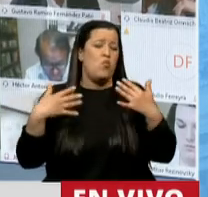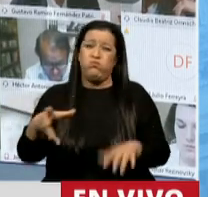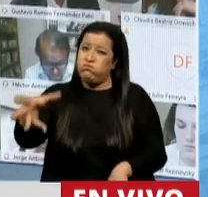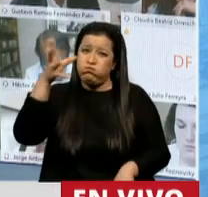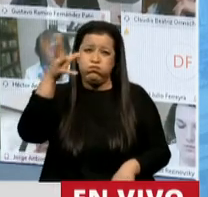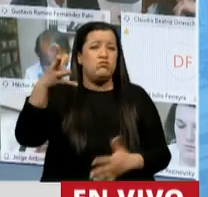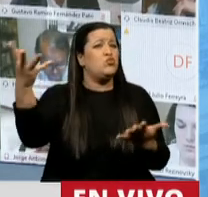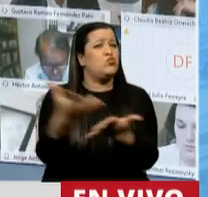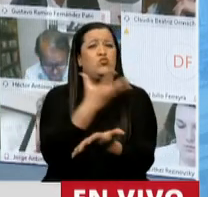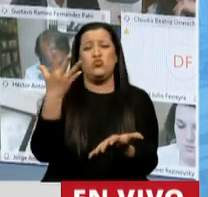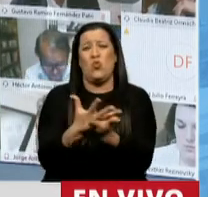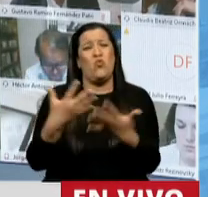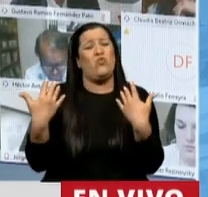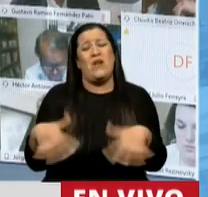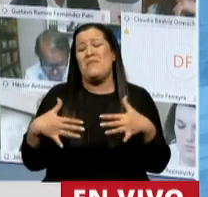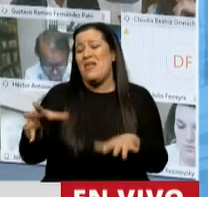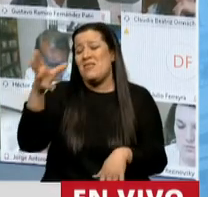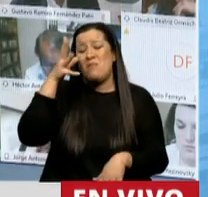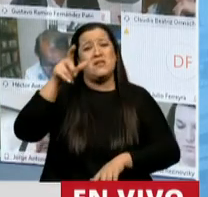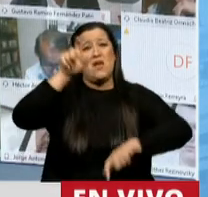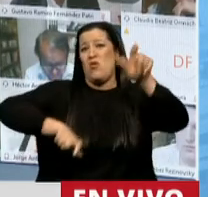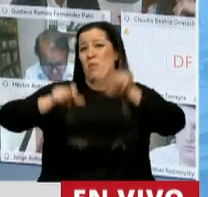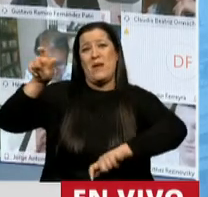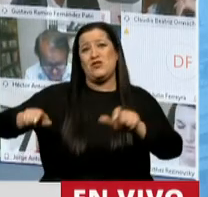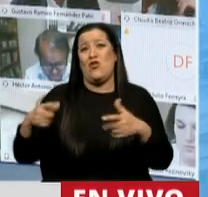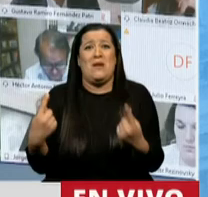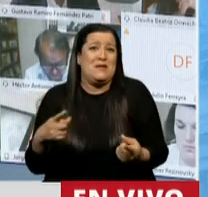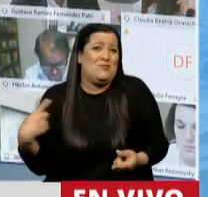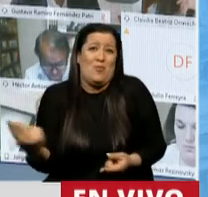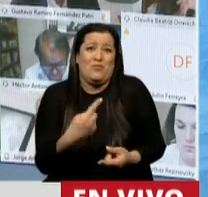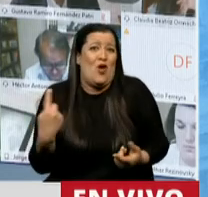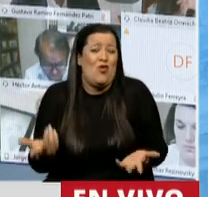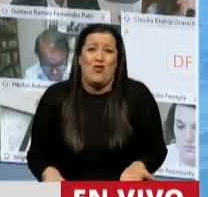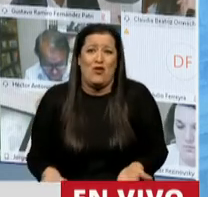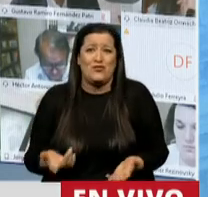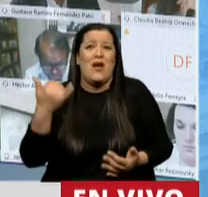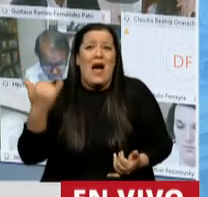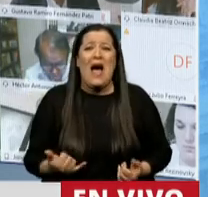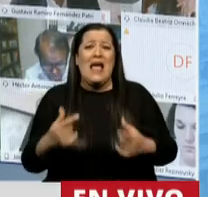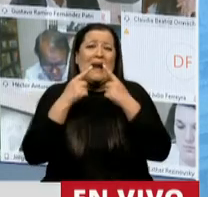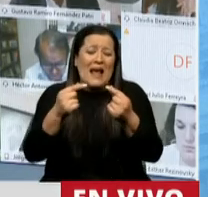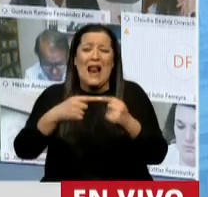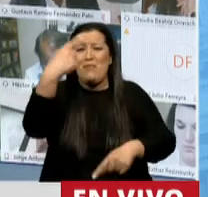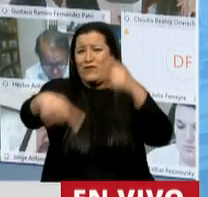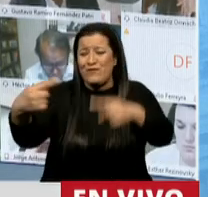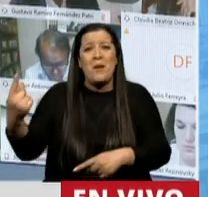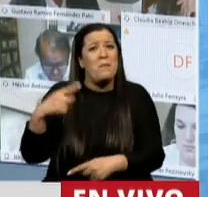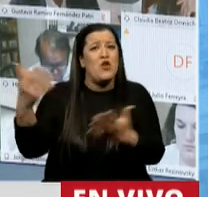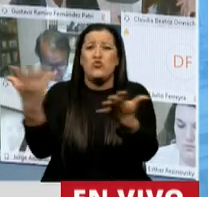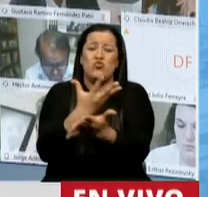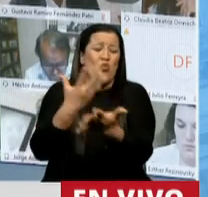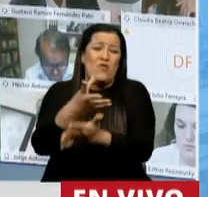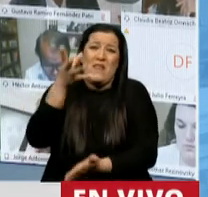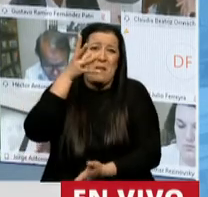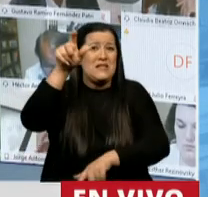que está padeciendo nuestra gente, la gente de todos nosotros, con distintos reclamos, pero es demasiado el sufrimiento